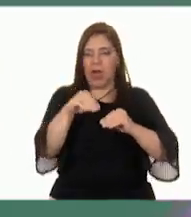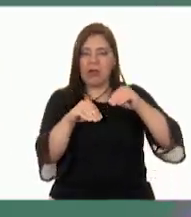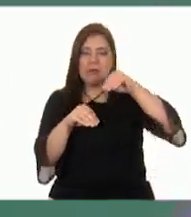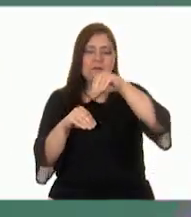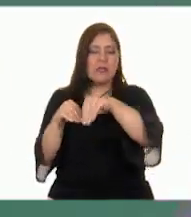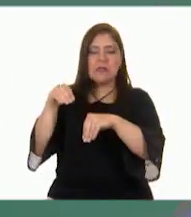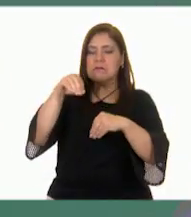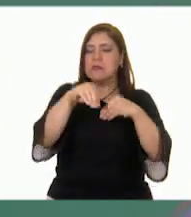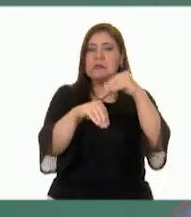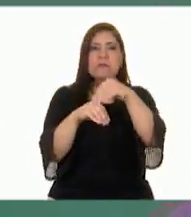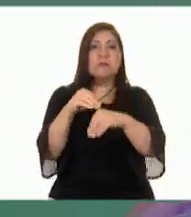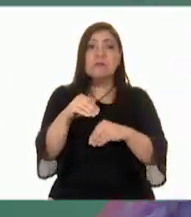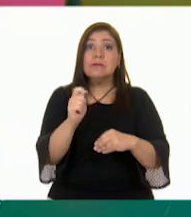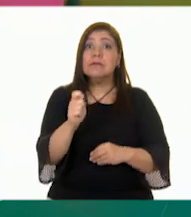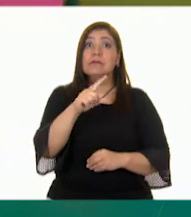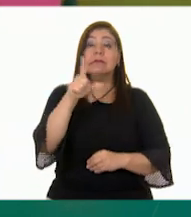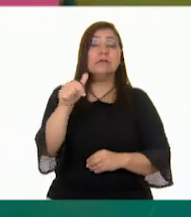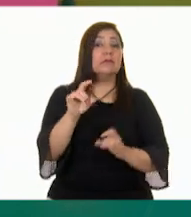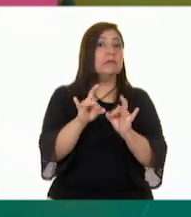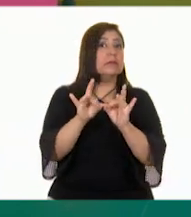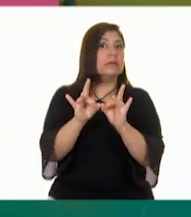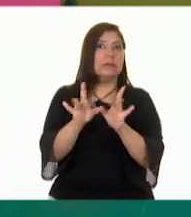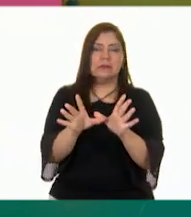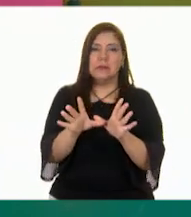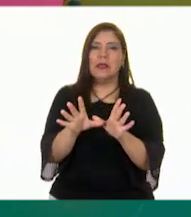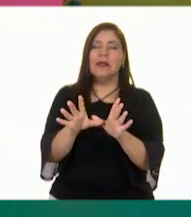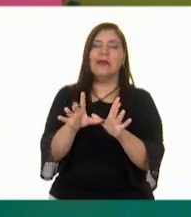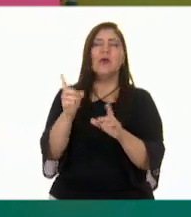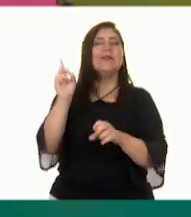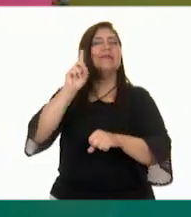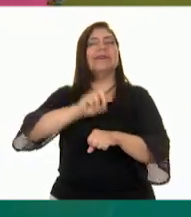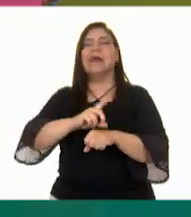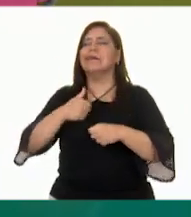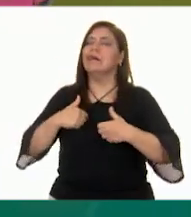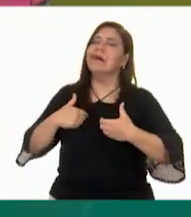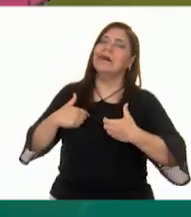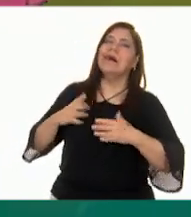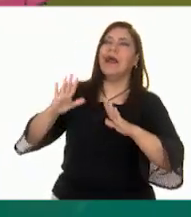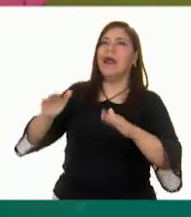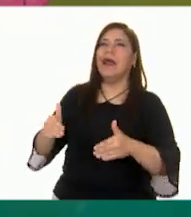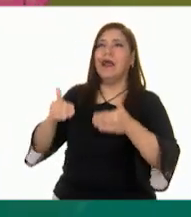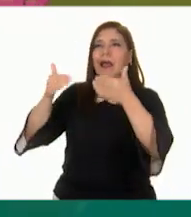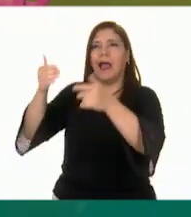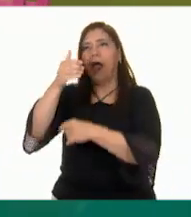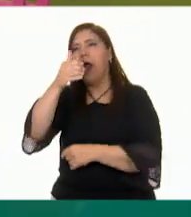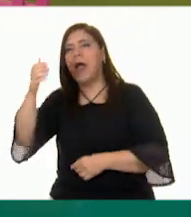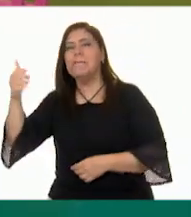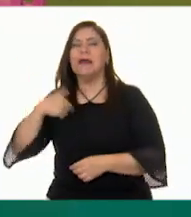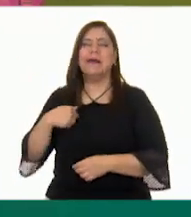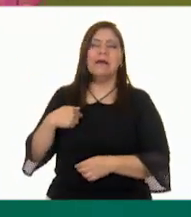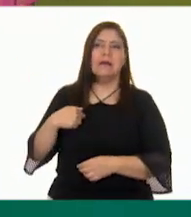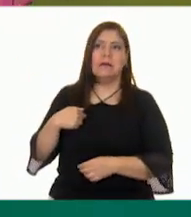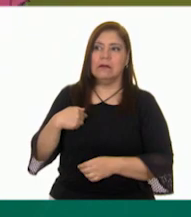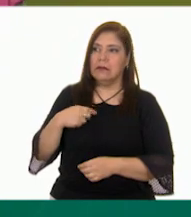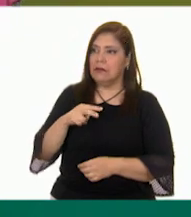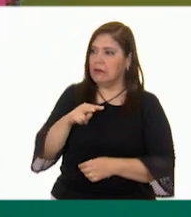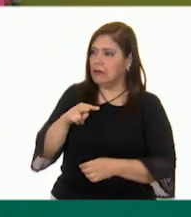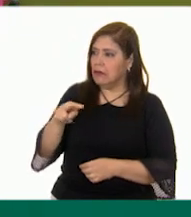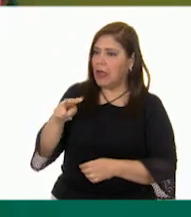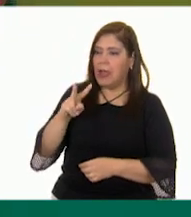Un día salí al campo y me encontré con una araña